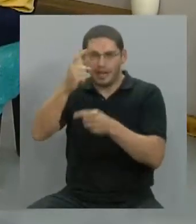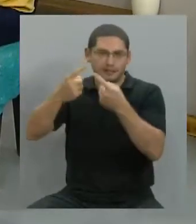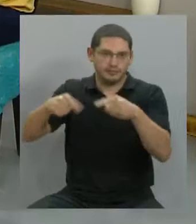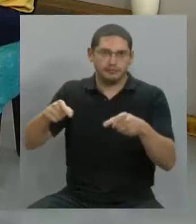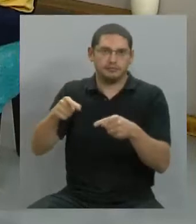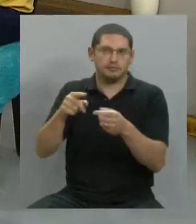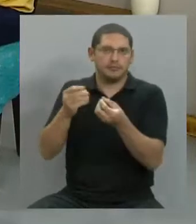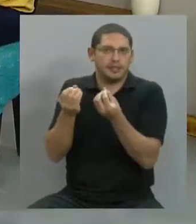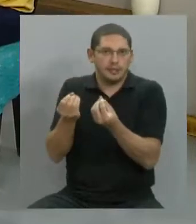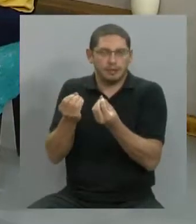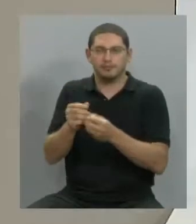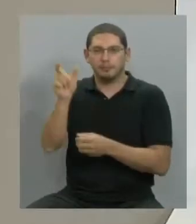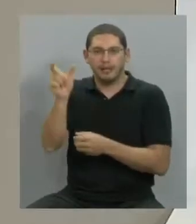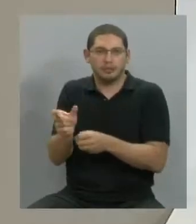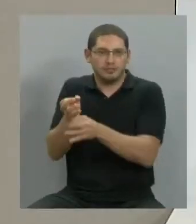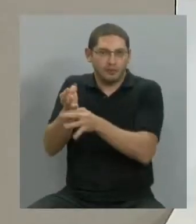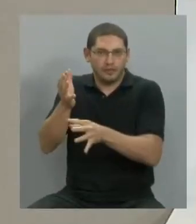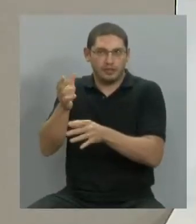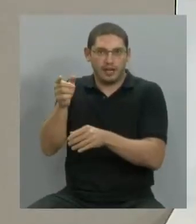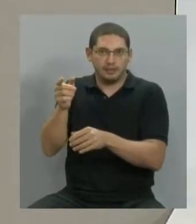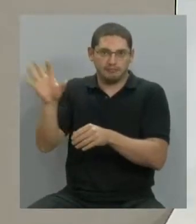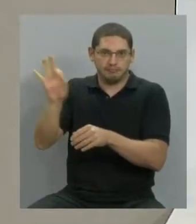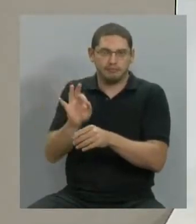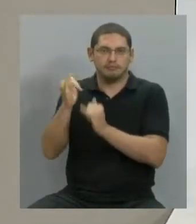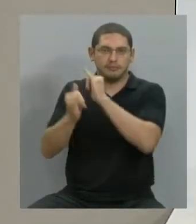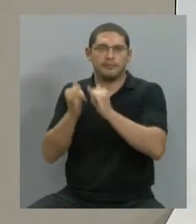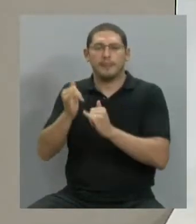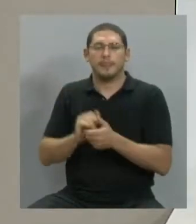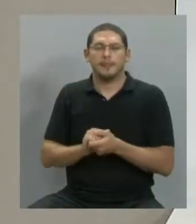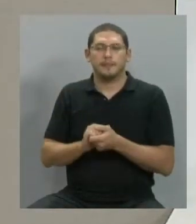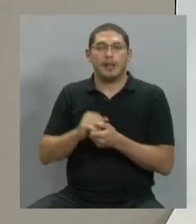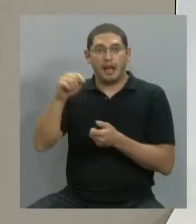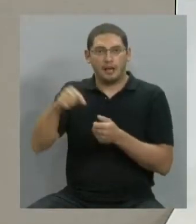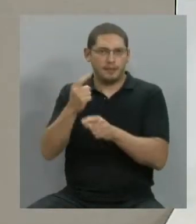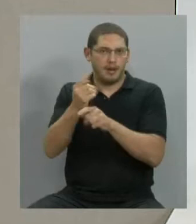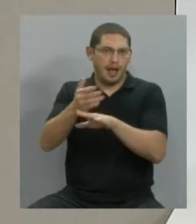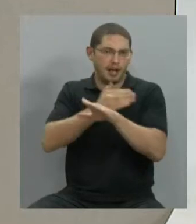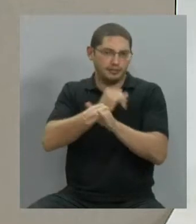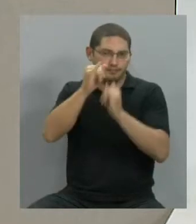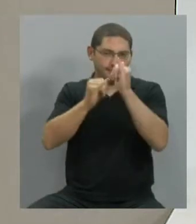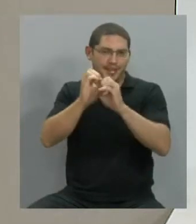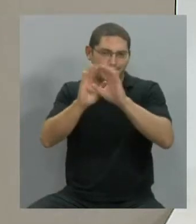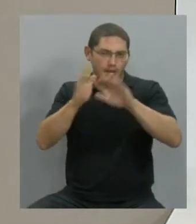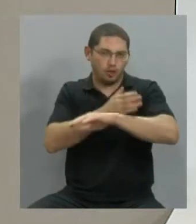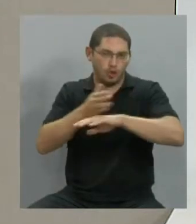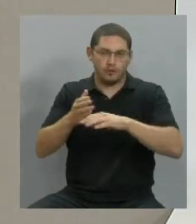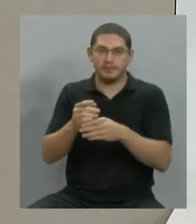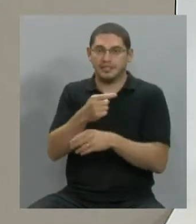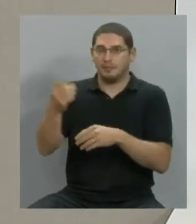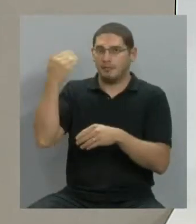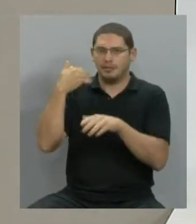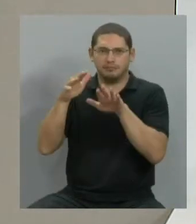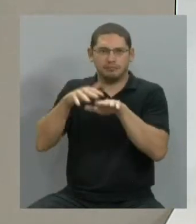tenemos una voz calificada para hablar de este tema. Es así, primero hay que decir y vamos a poner en contexto, la semana pasada se realizó una manifestación